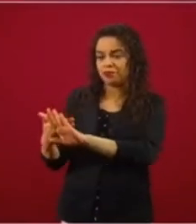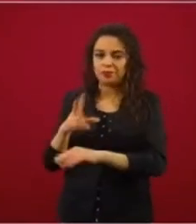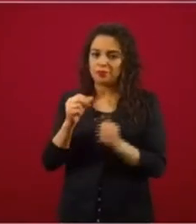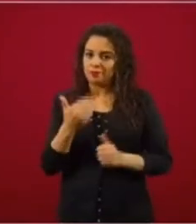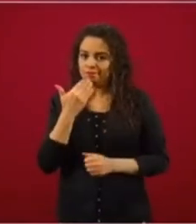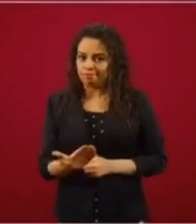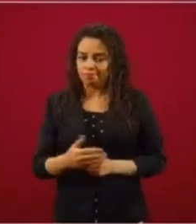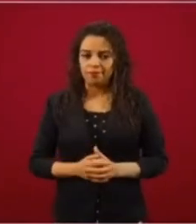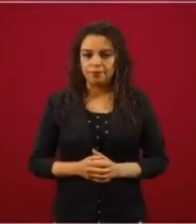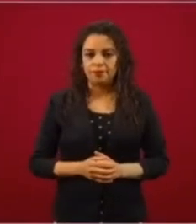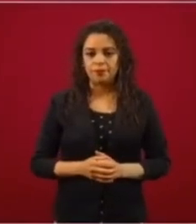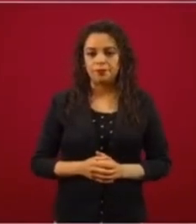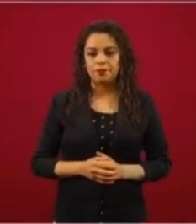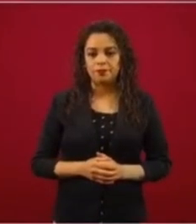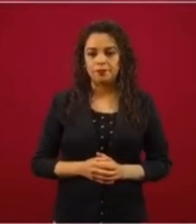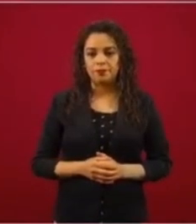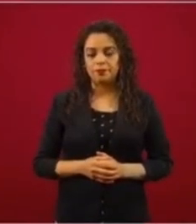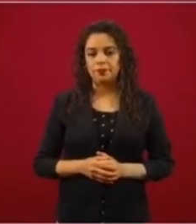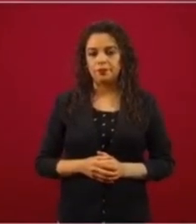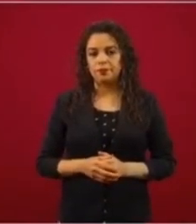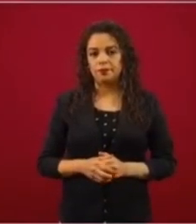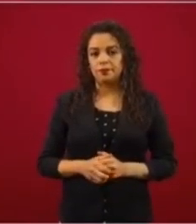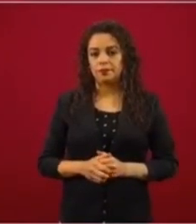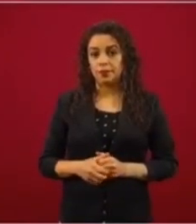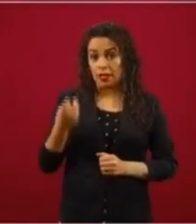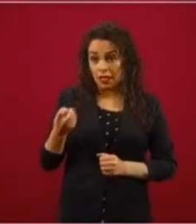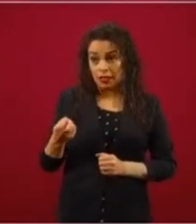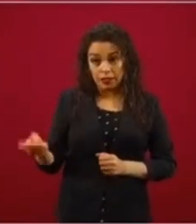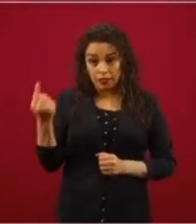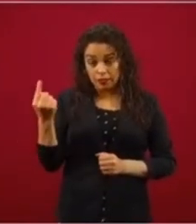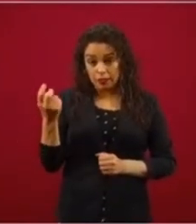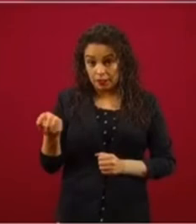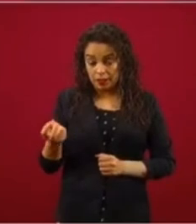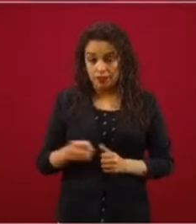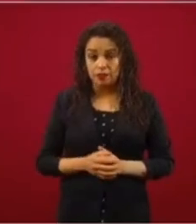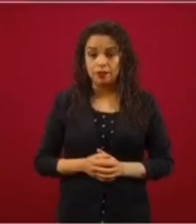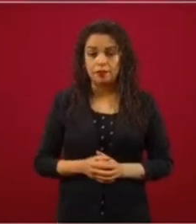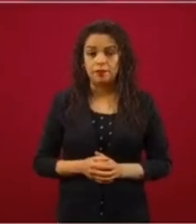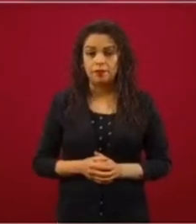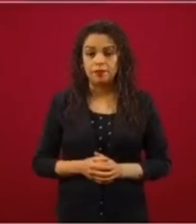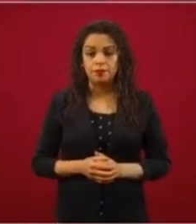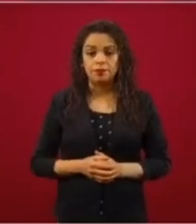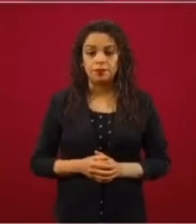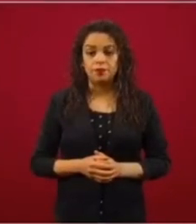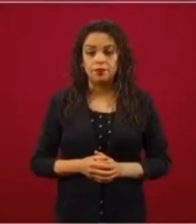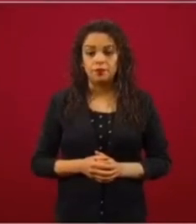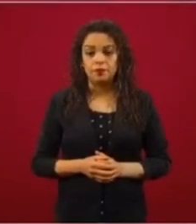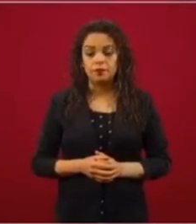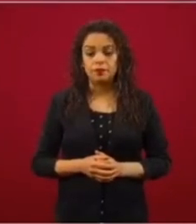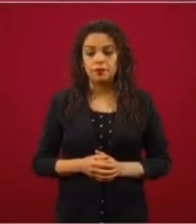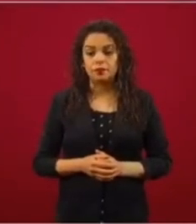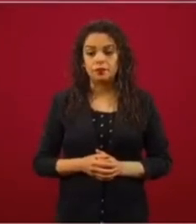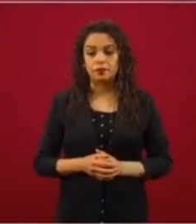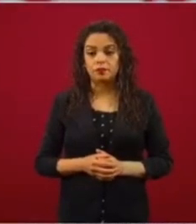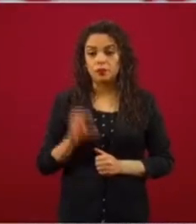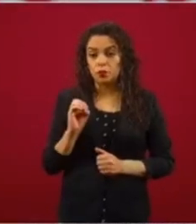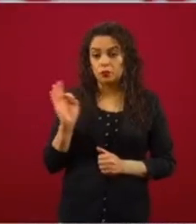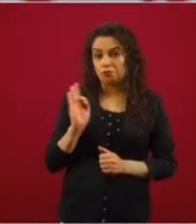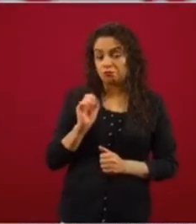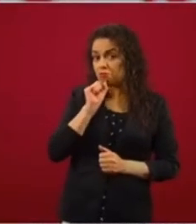y no en este caso, o a lo mejor también.